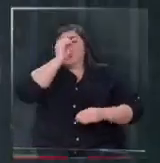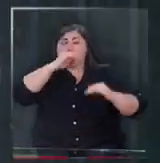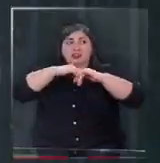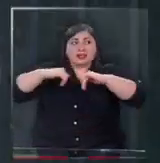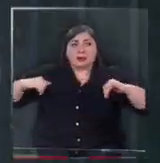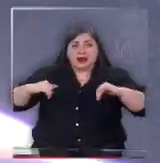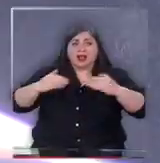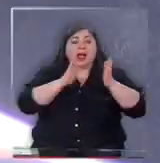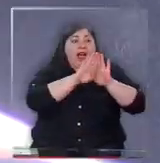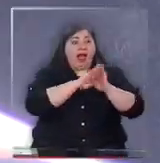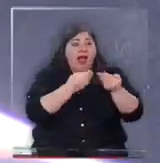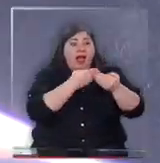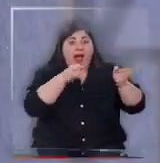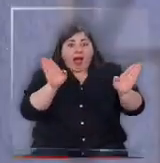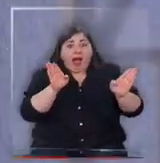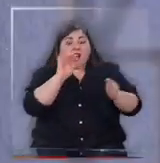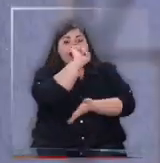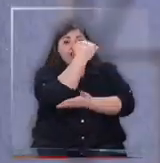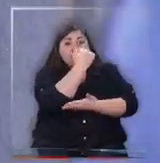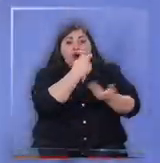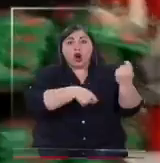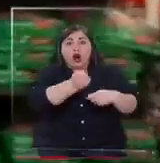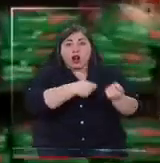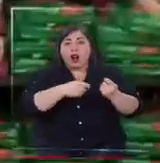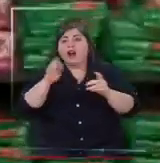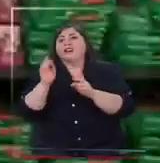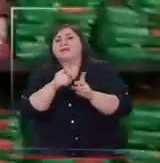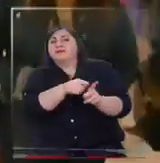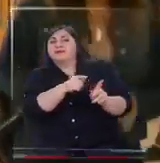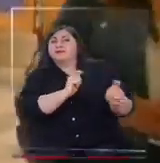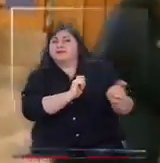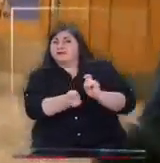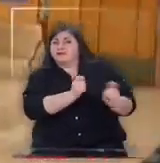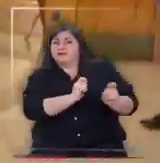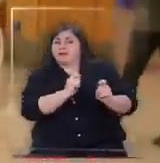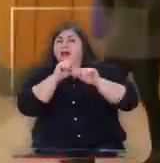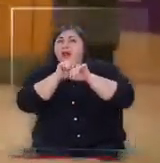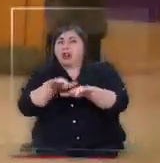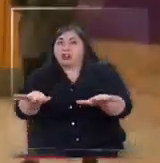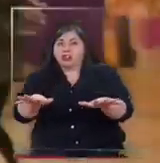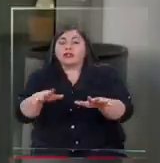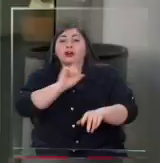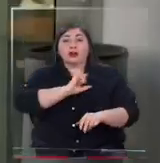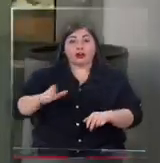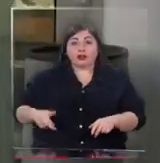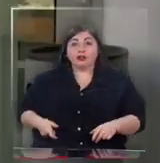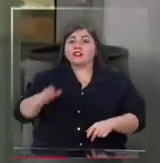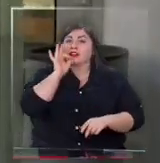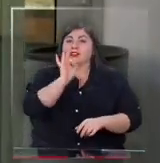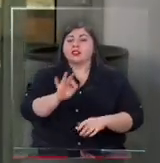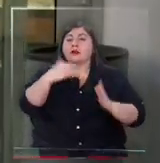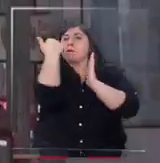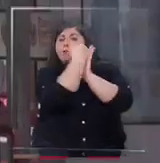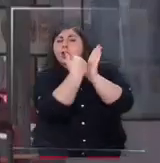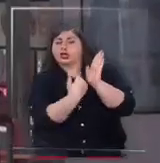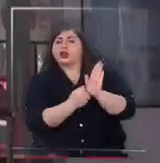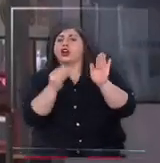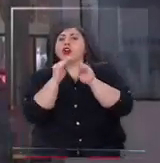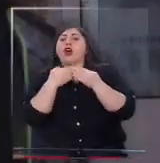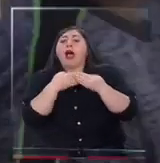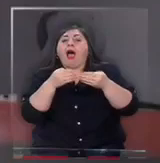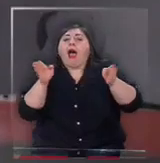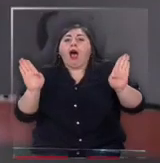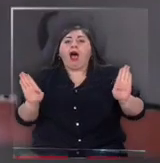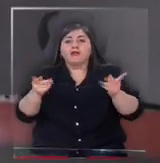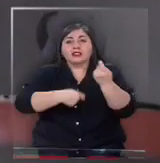posibilidad de que reabran cadenas y malls es visto como un posible riesgo de contagio. Por eso el gobierno publicó un protocolo para la reapertura del